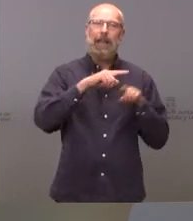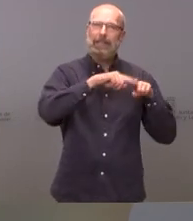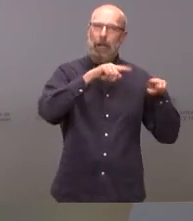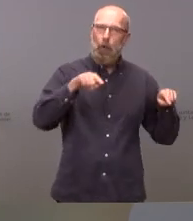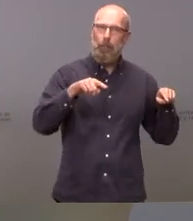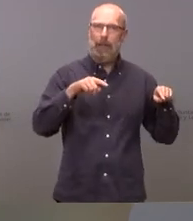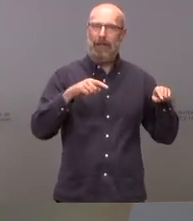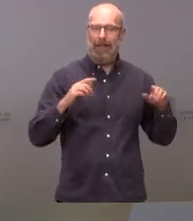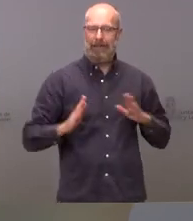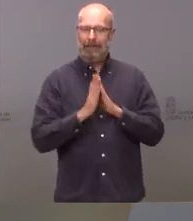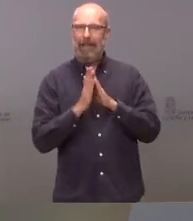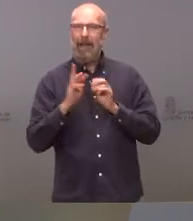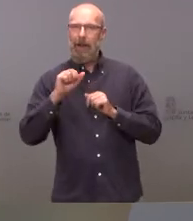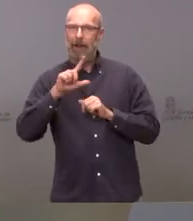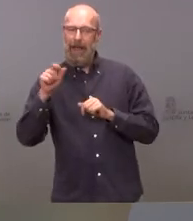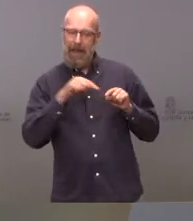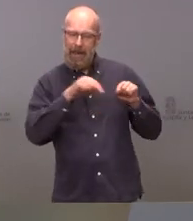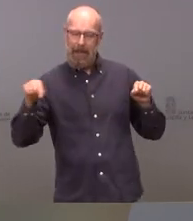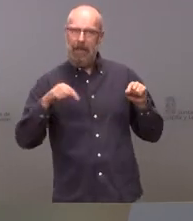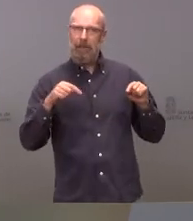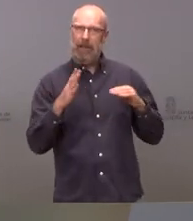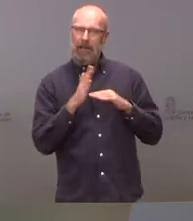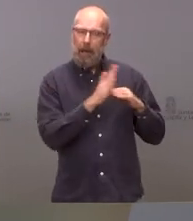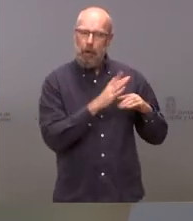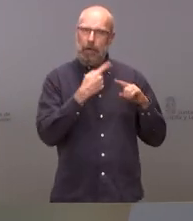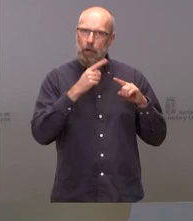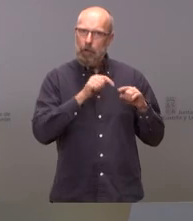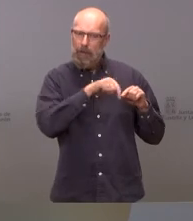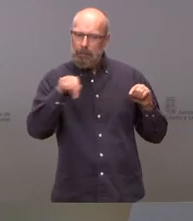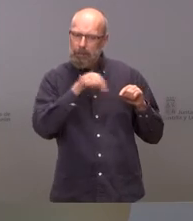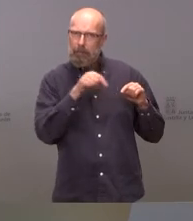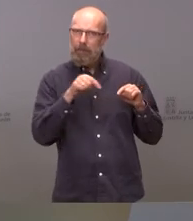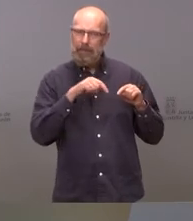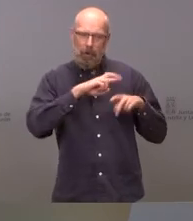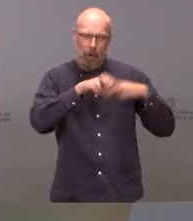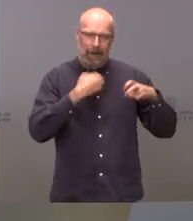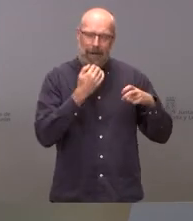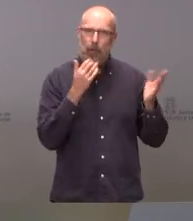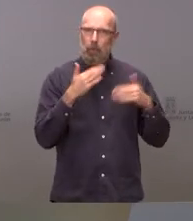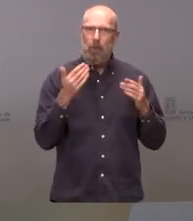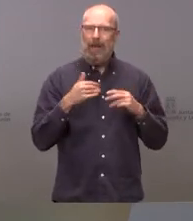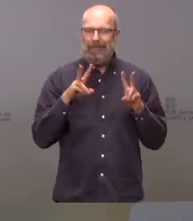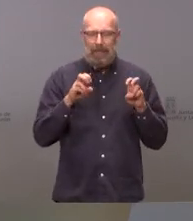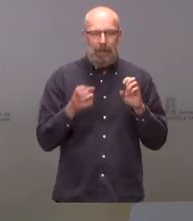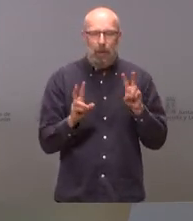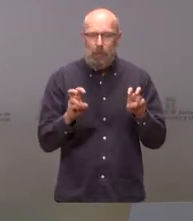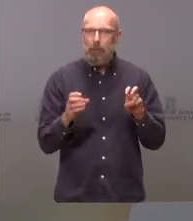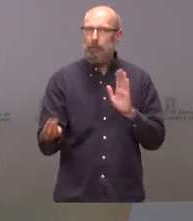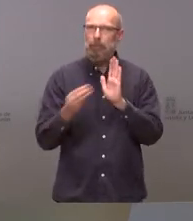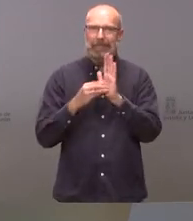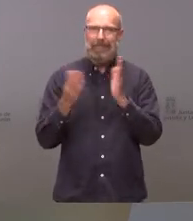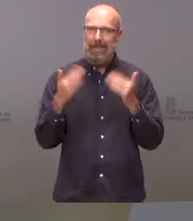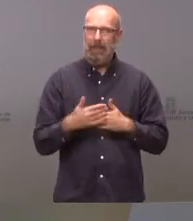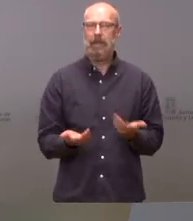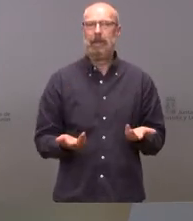por el tráfico pesado e introduce elementos de falta de seguridad no hay nada al respecto al respecto de ellas por lo